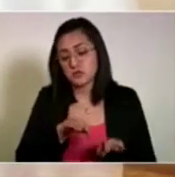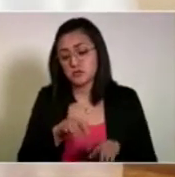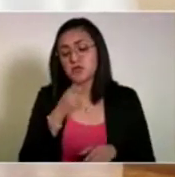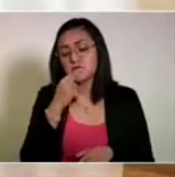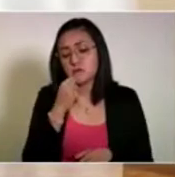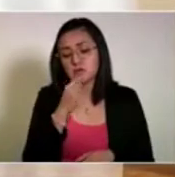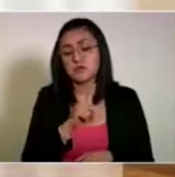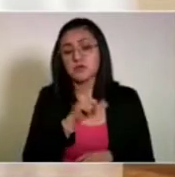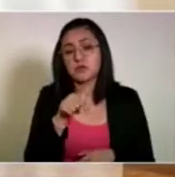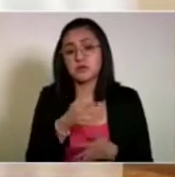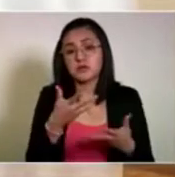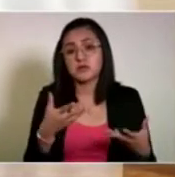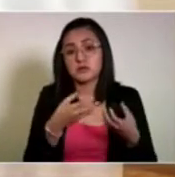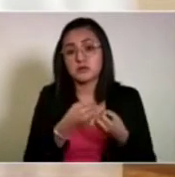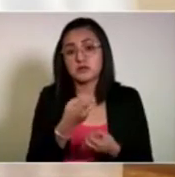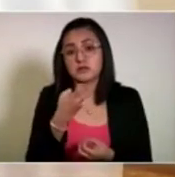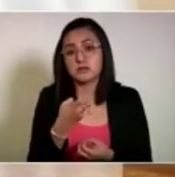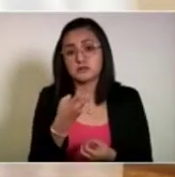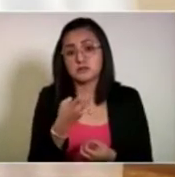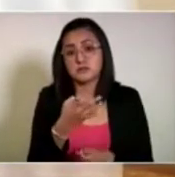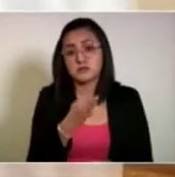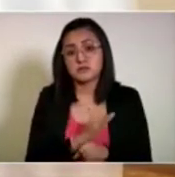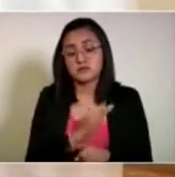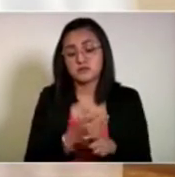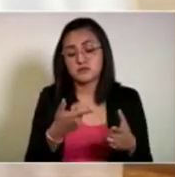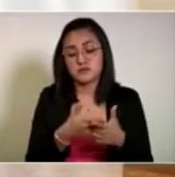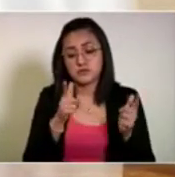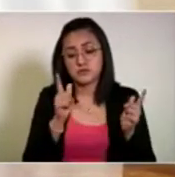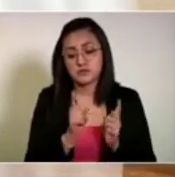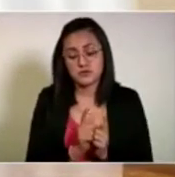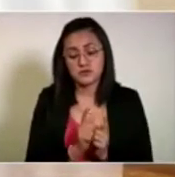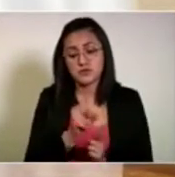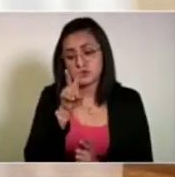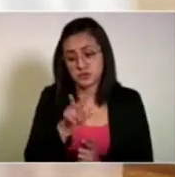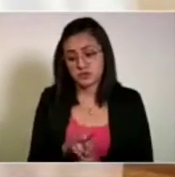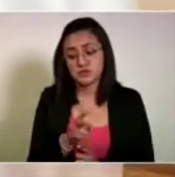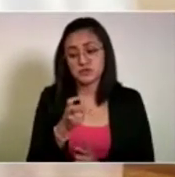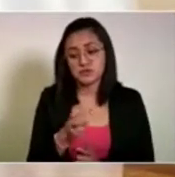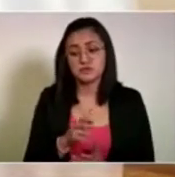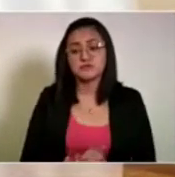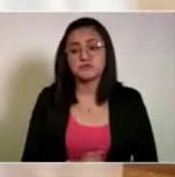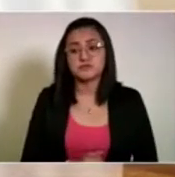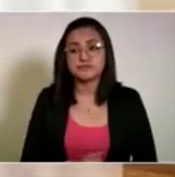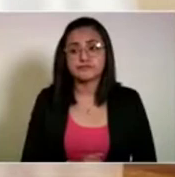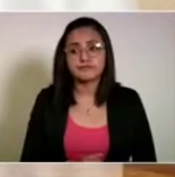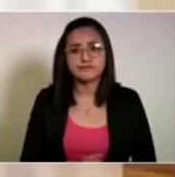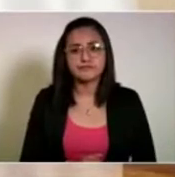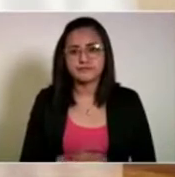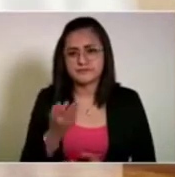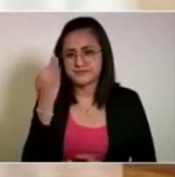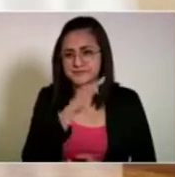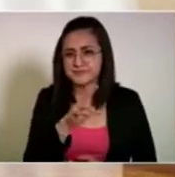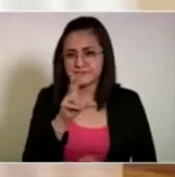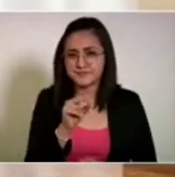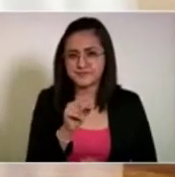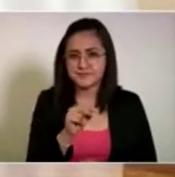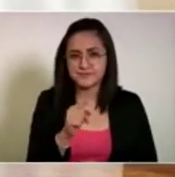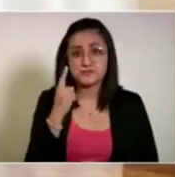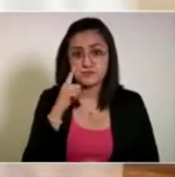perteneciente a ese grupo real, no ficticio, real,